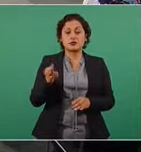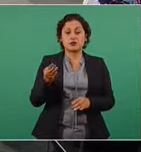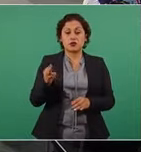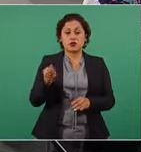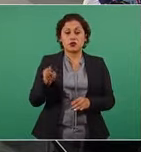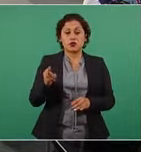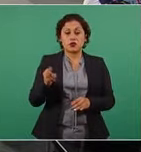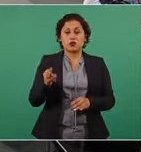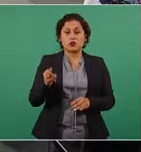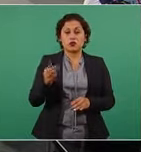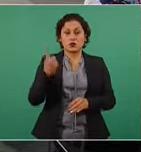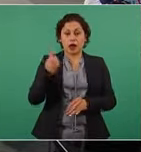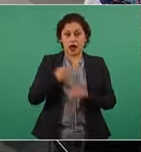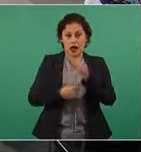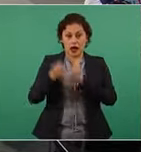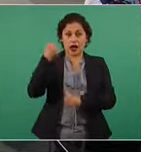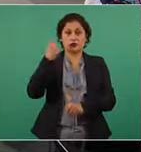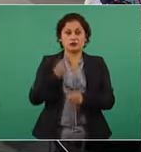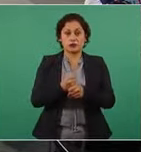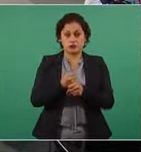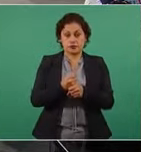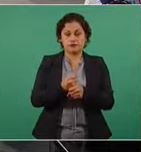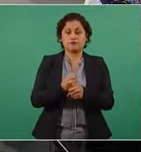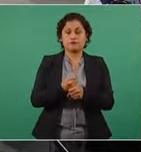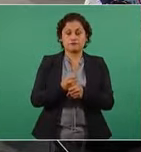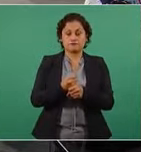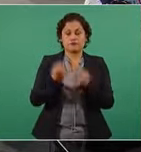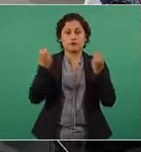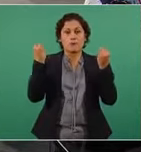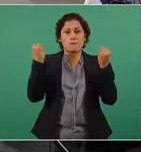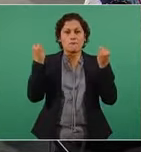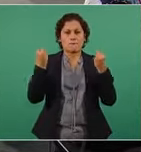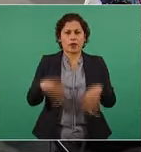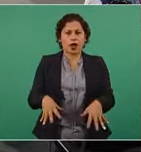del año pasado. Se perdieron